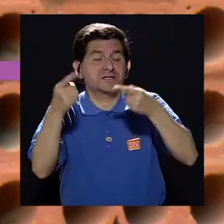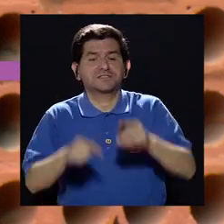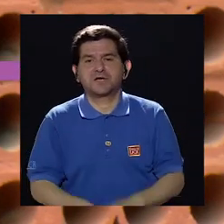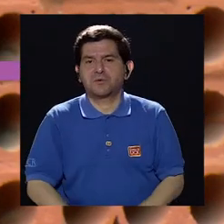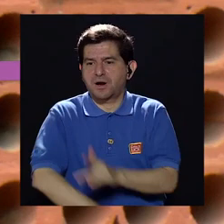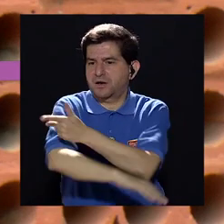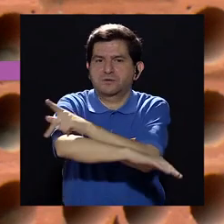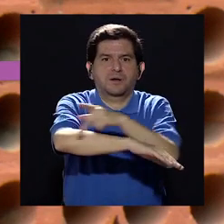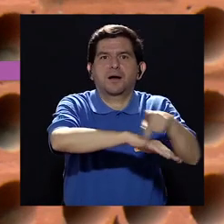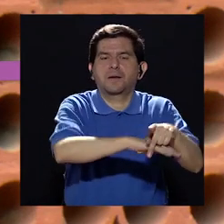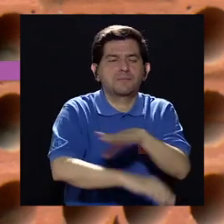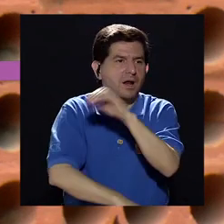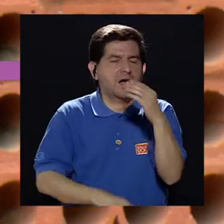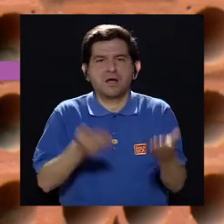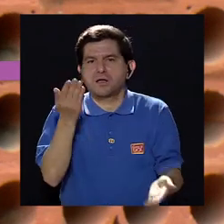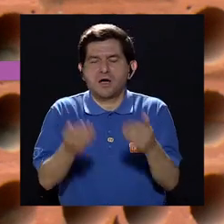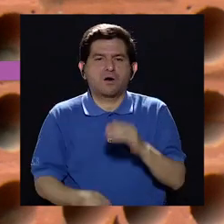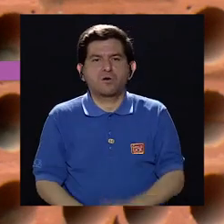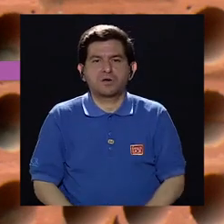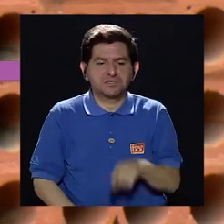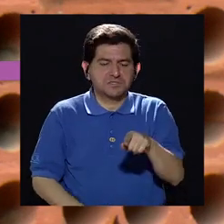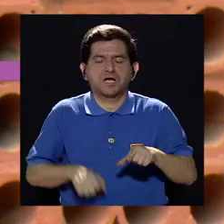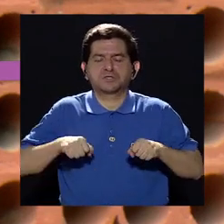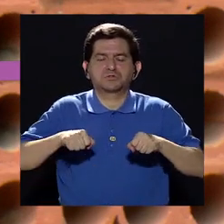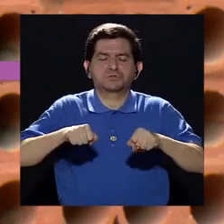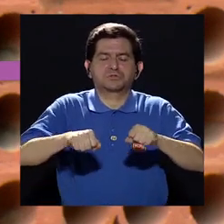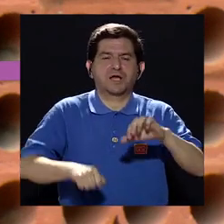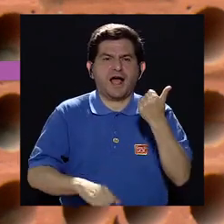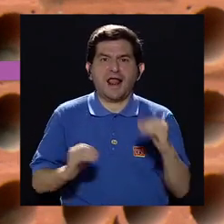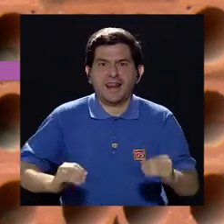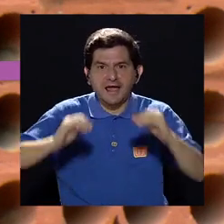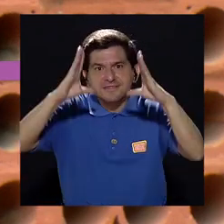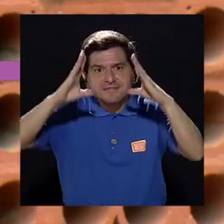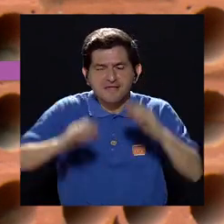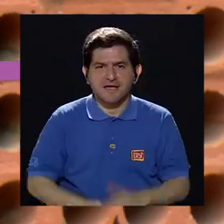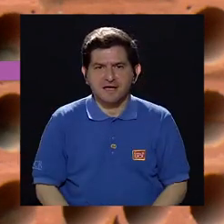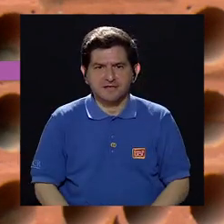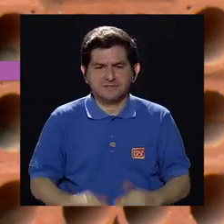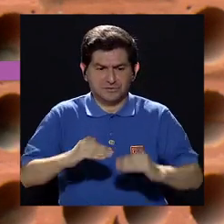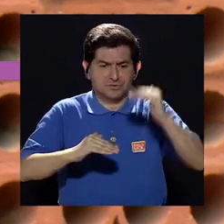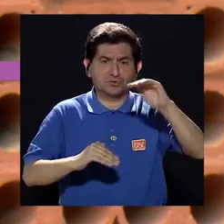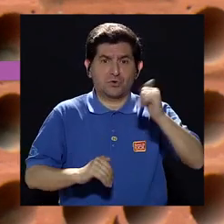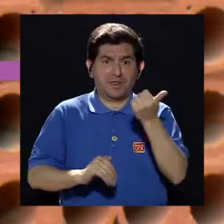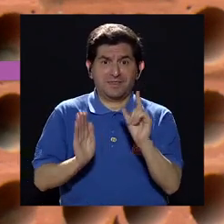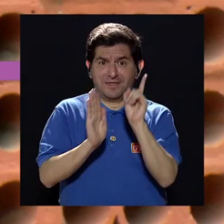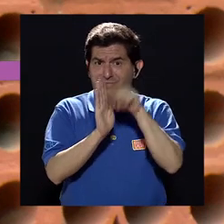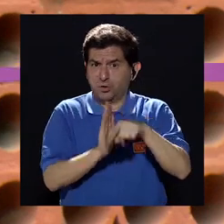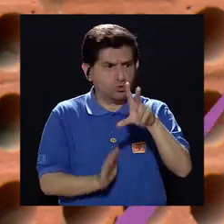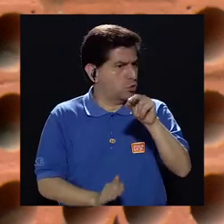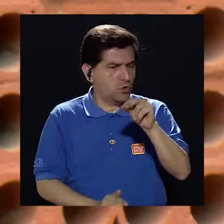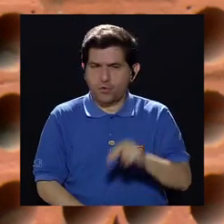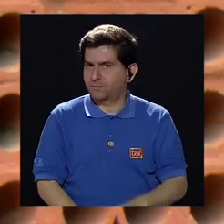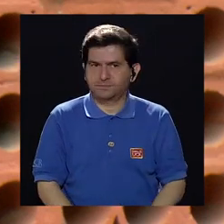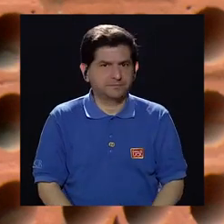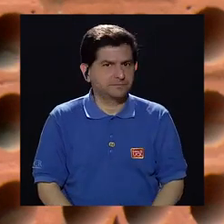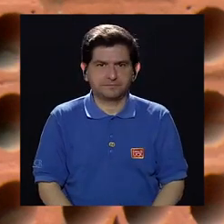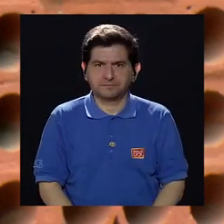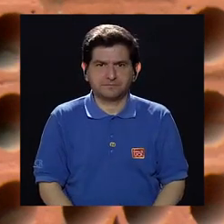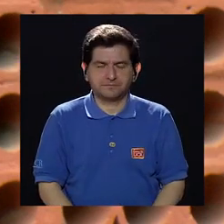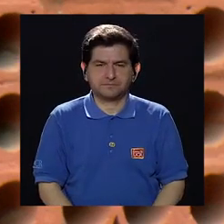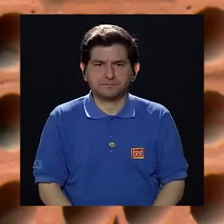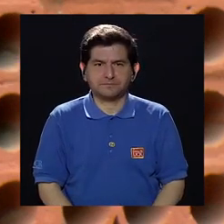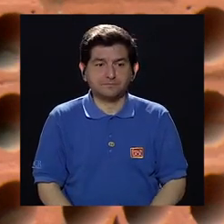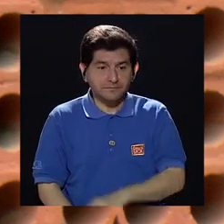asoleando en la playa, ni pasearlos en el cochecito a las 10 de la mañana por más de 10 minutos ahí afuera.